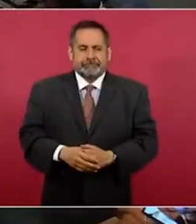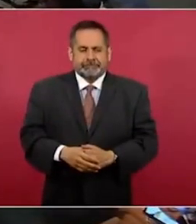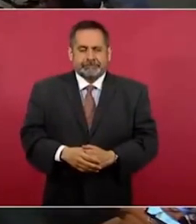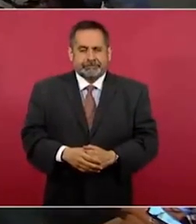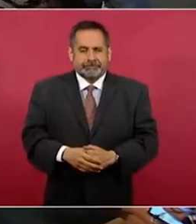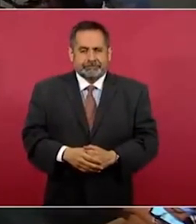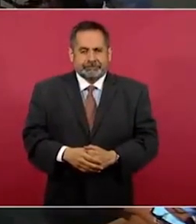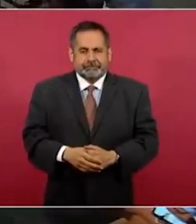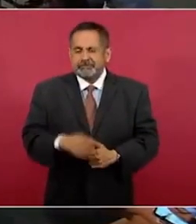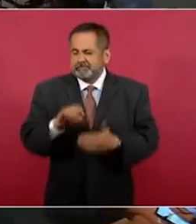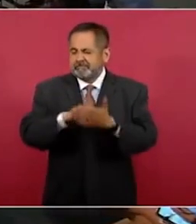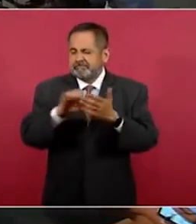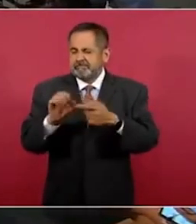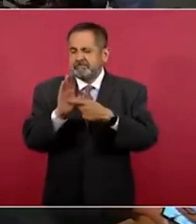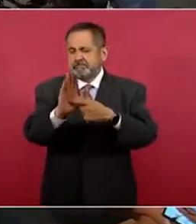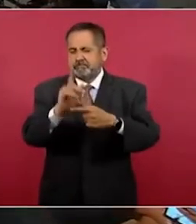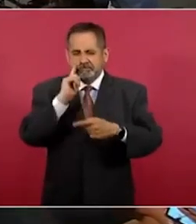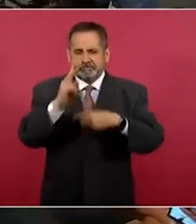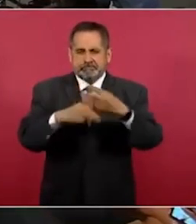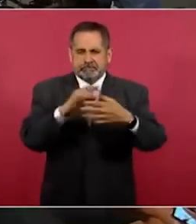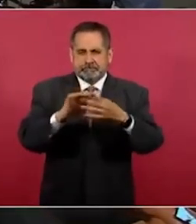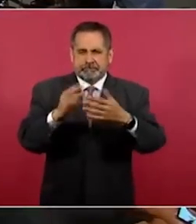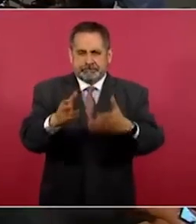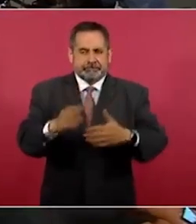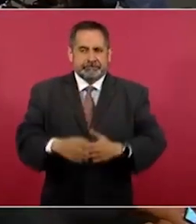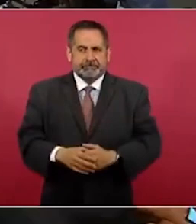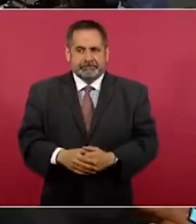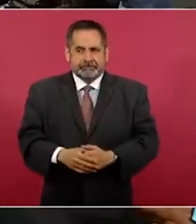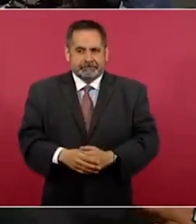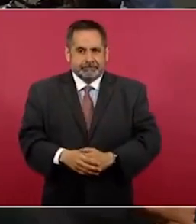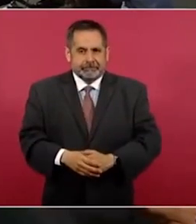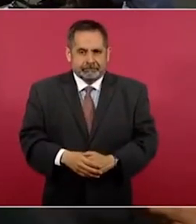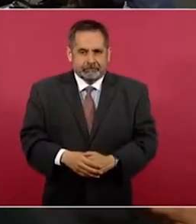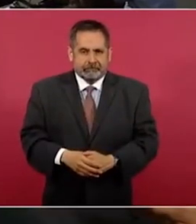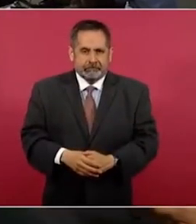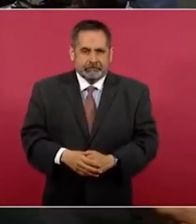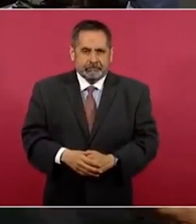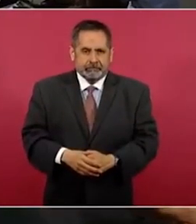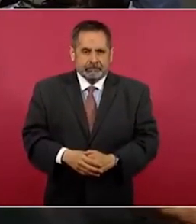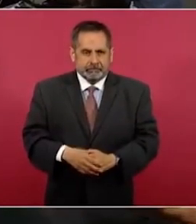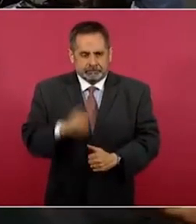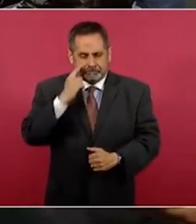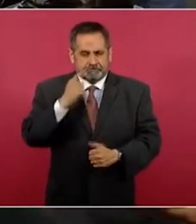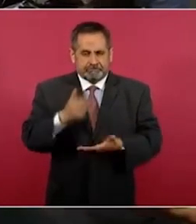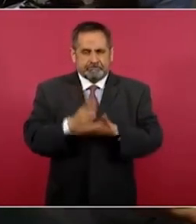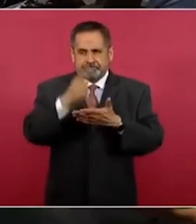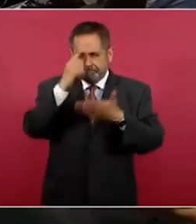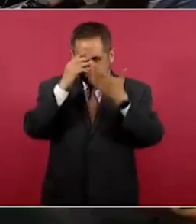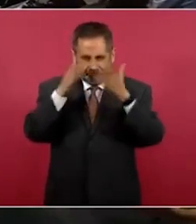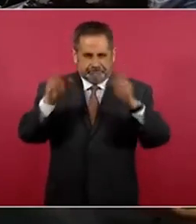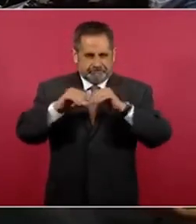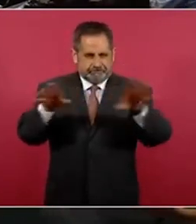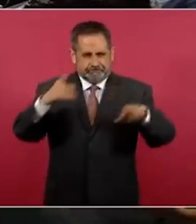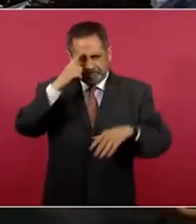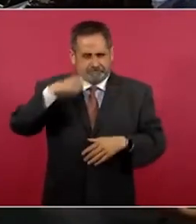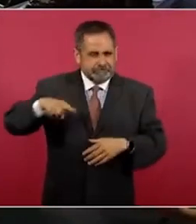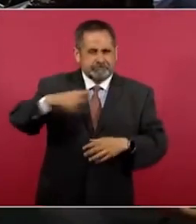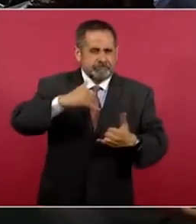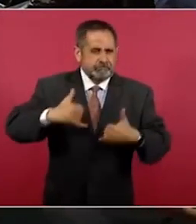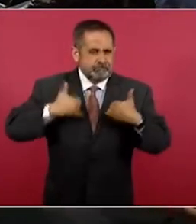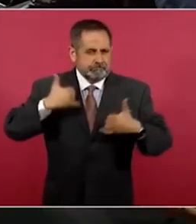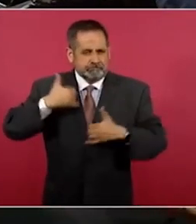Voy a poner uno, porque esto ayuda mucho, sobre todo a los jóvenes.